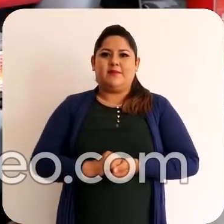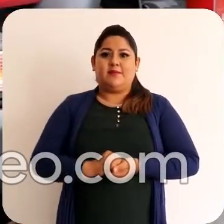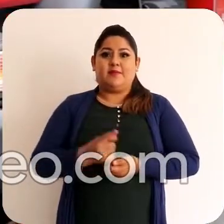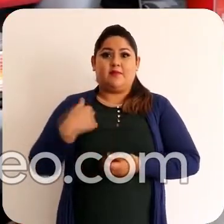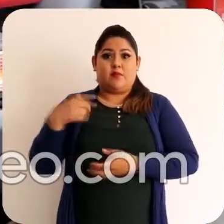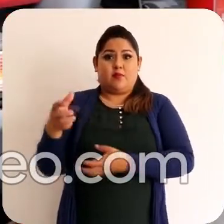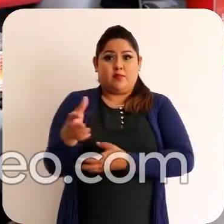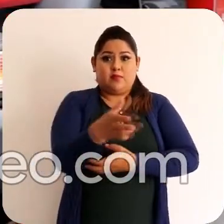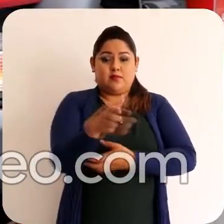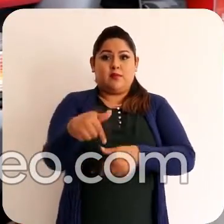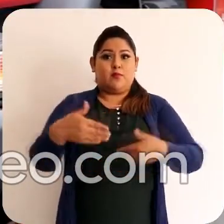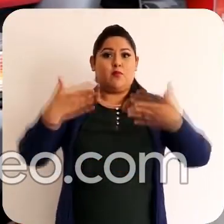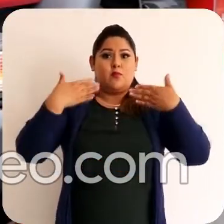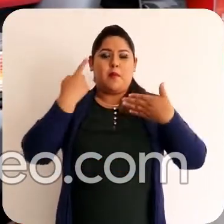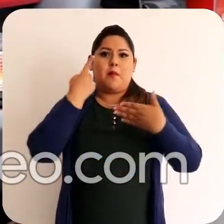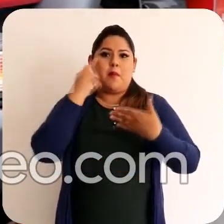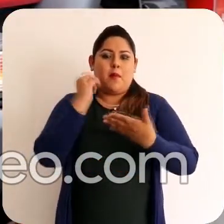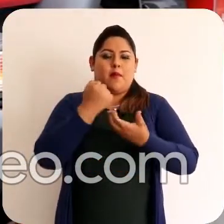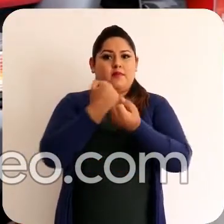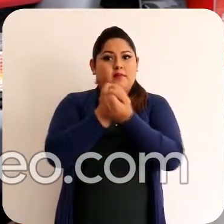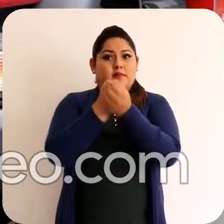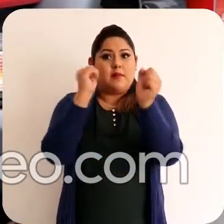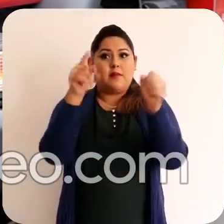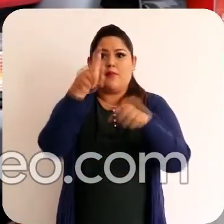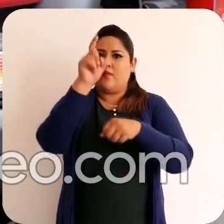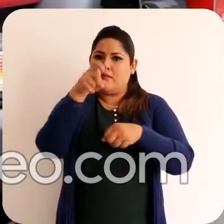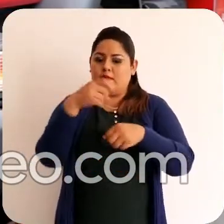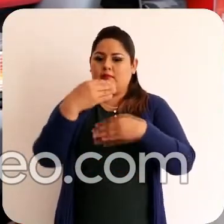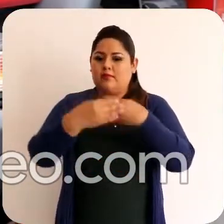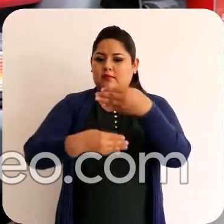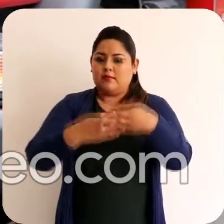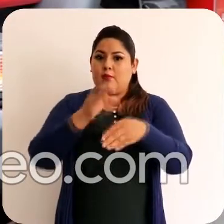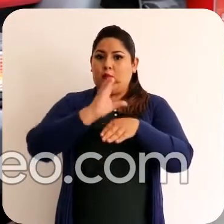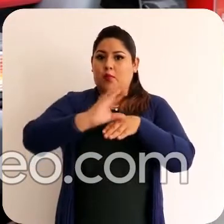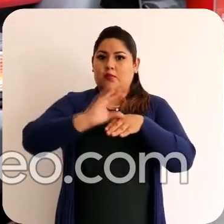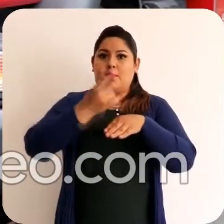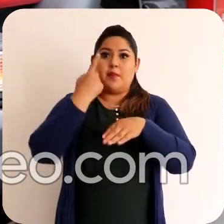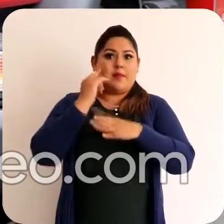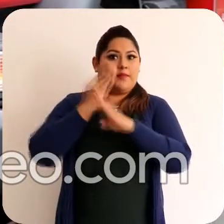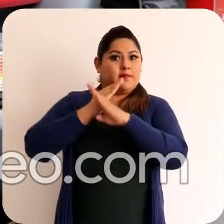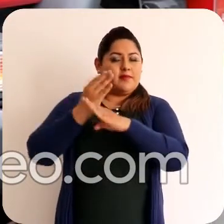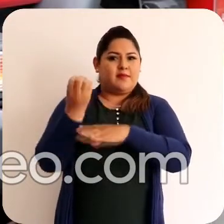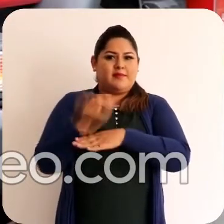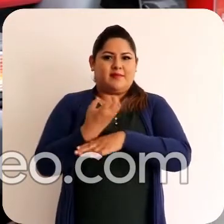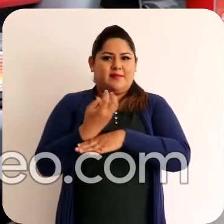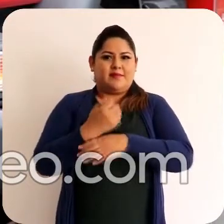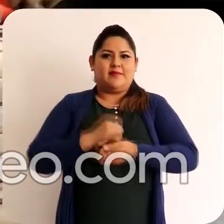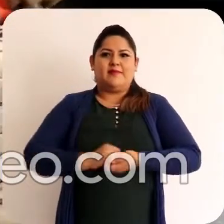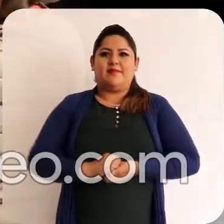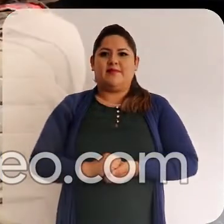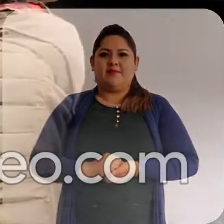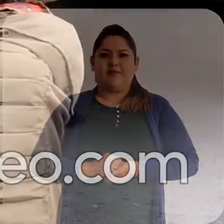Los bomberos de Guayaquil estamos para salvarte Pero debes de seguir estos consejos para evitar emergencias